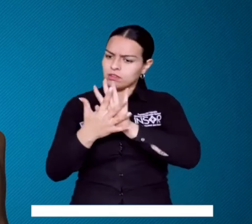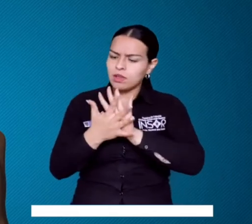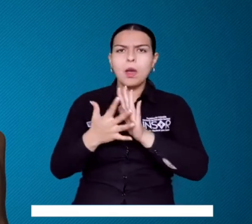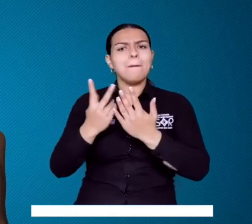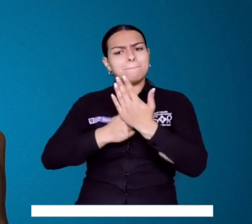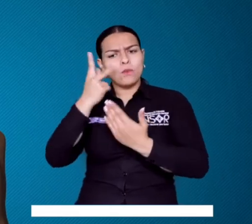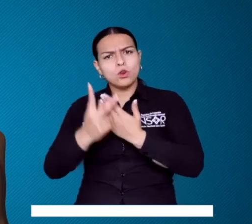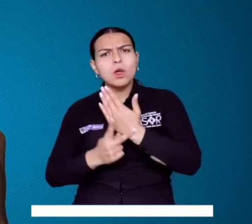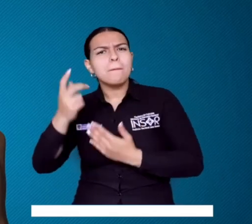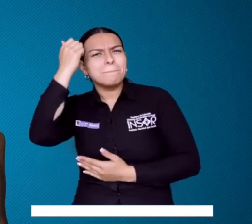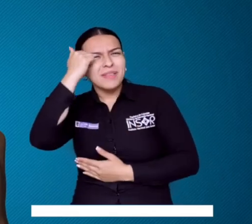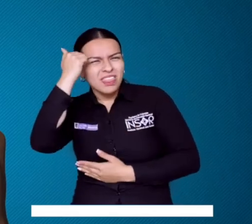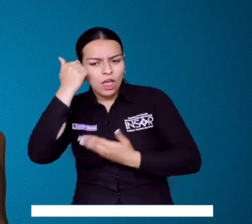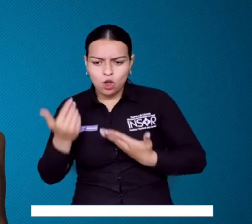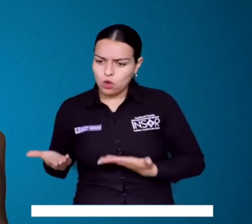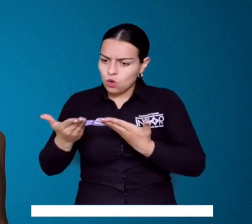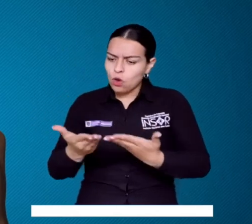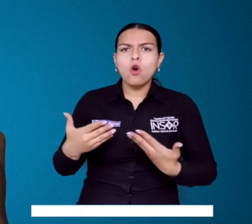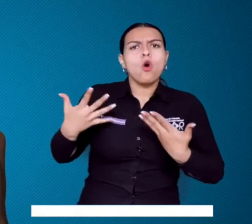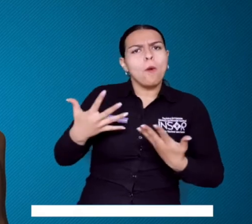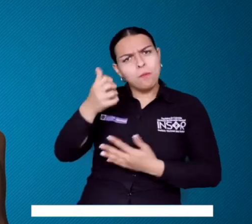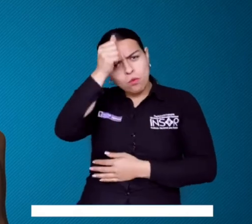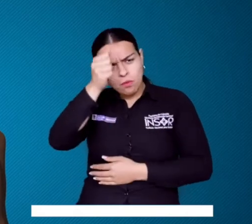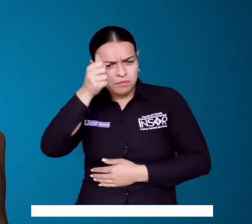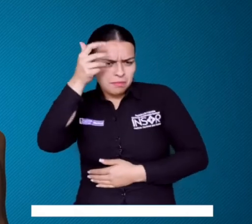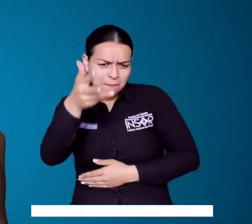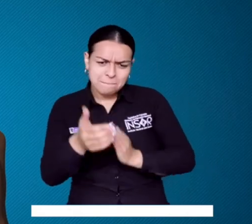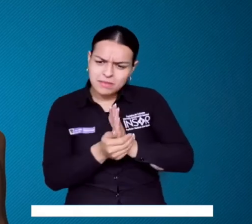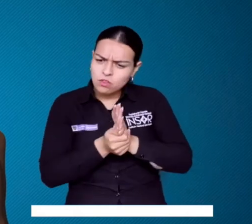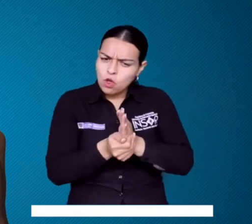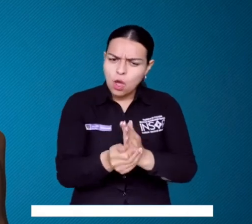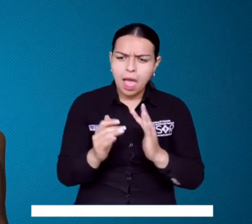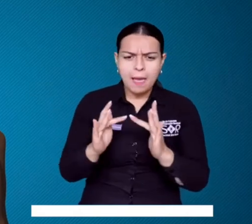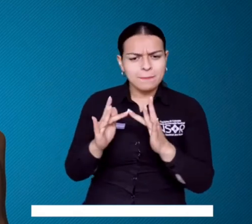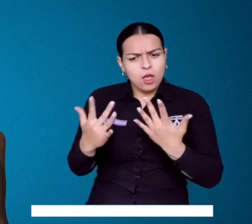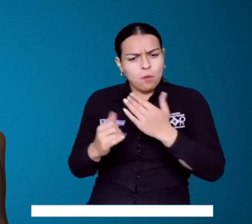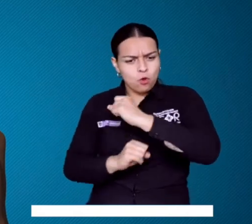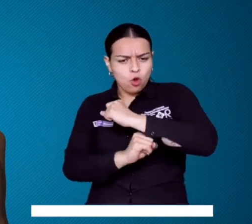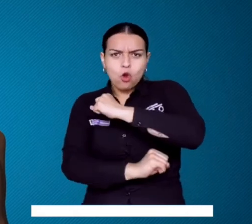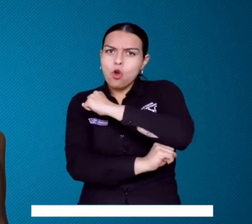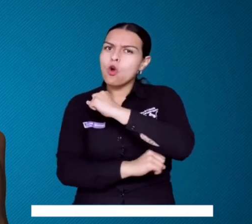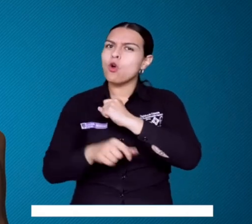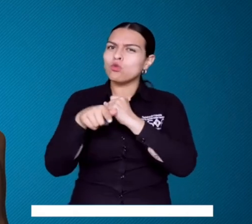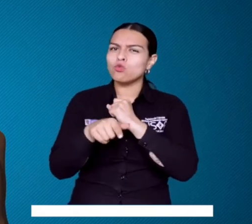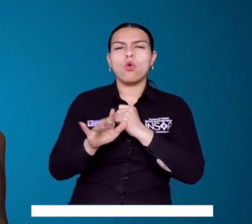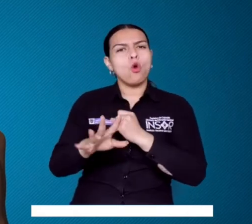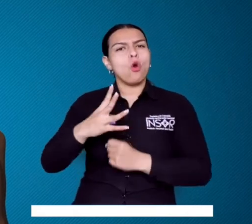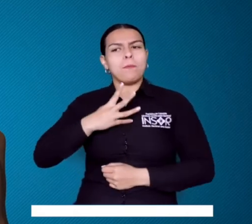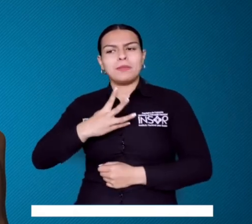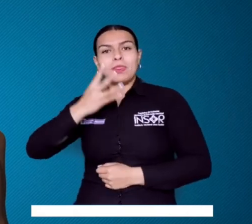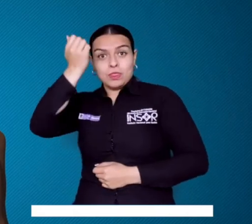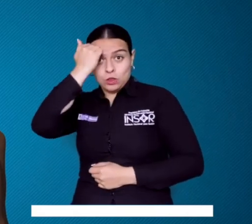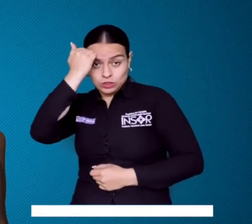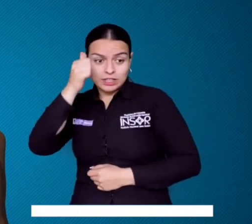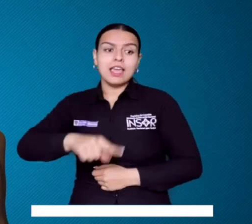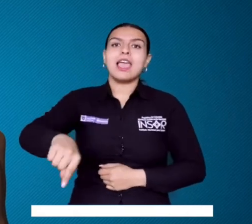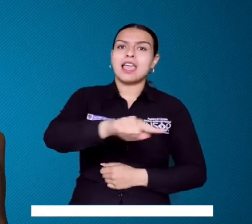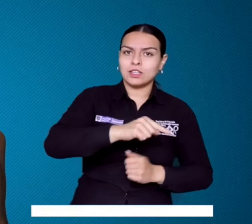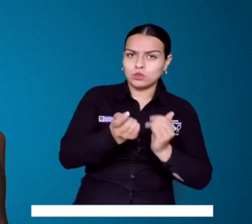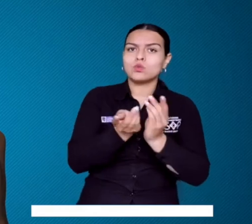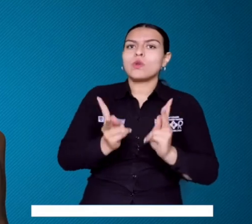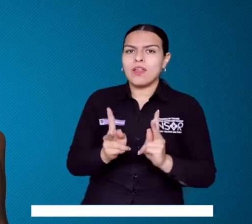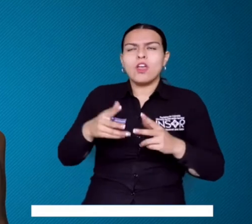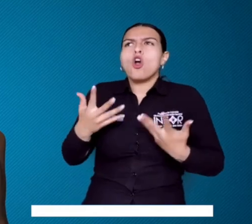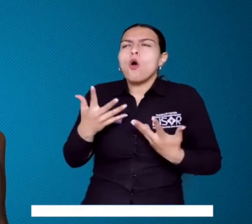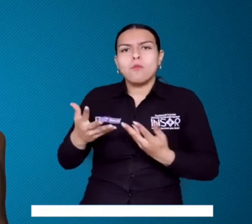docentes en lengua de señas, los proyectos pedagógicos, la didáctica, la metodología, los procesos de evaluación y el fortalecimiento de las competencias